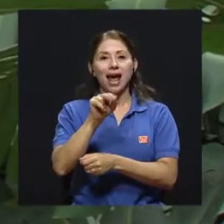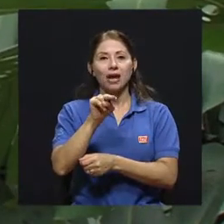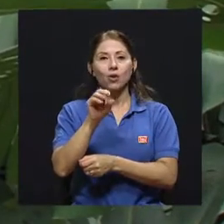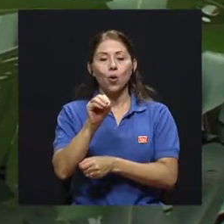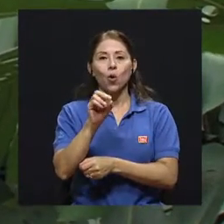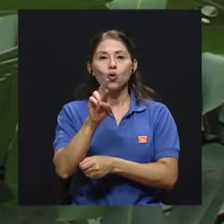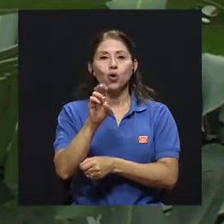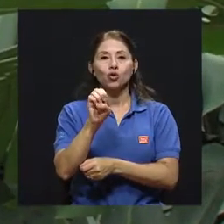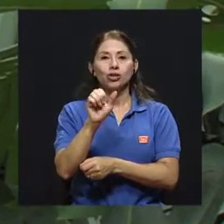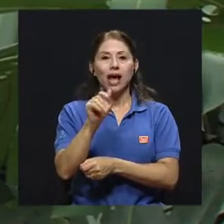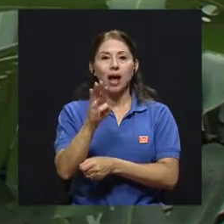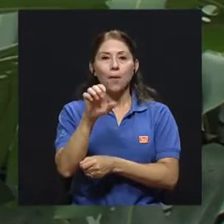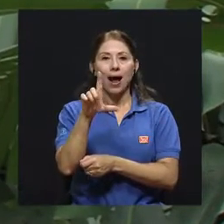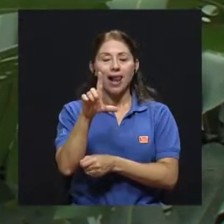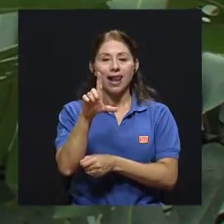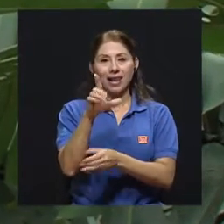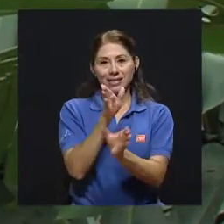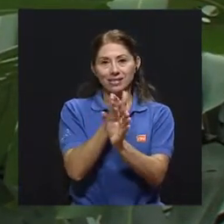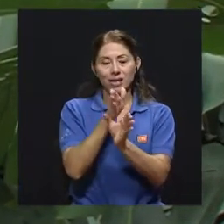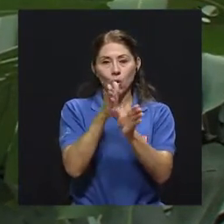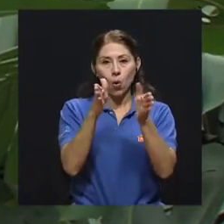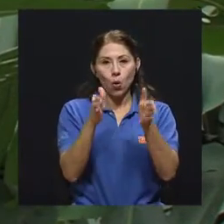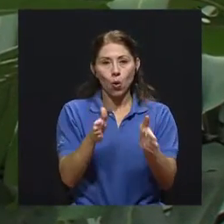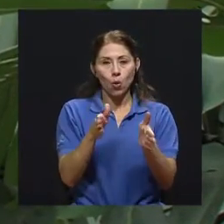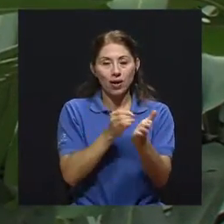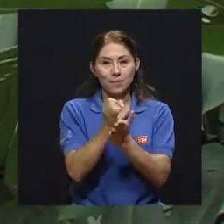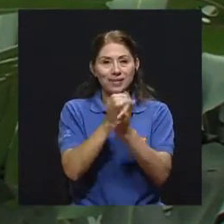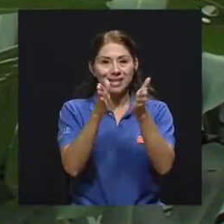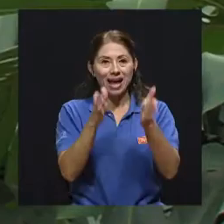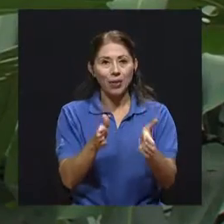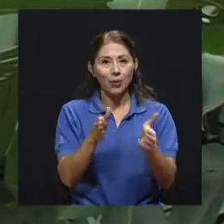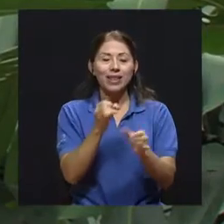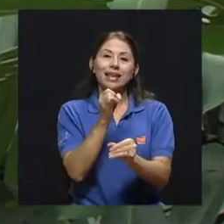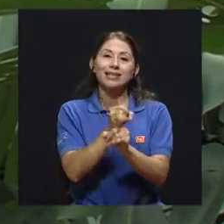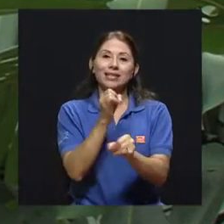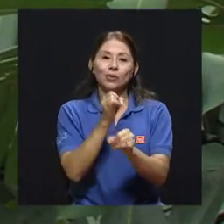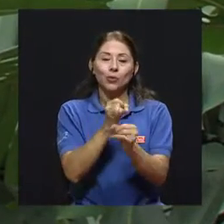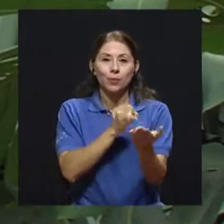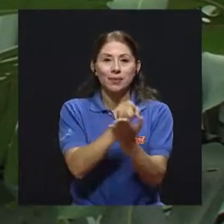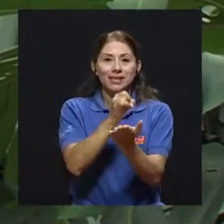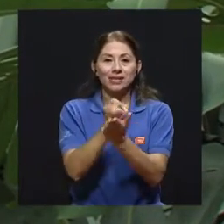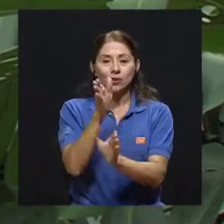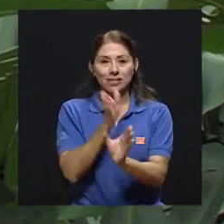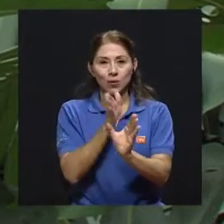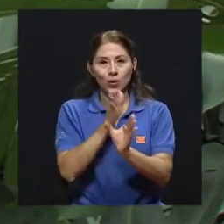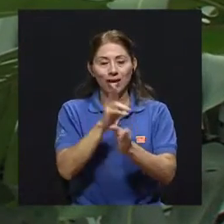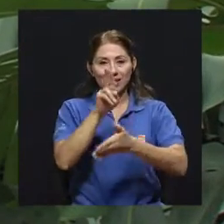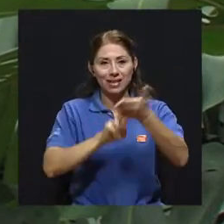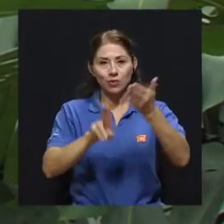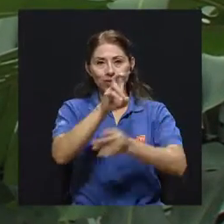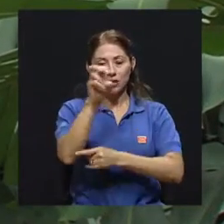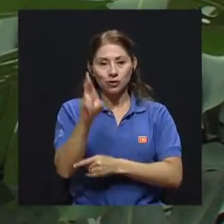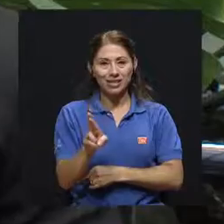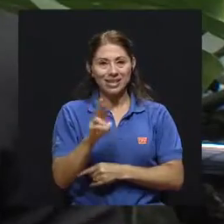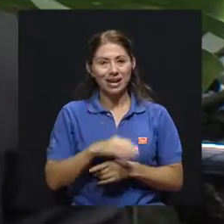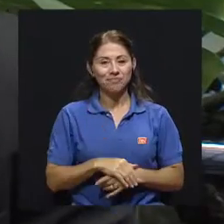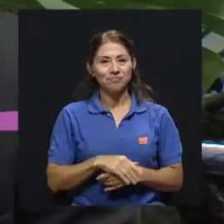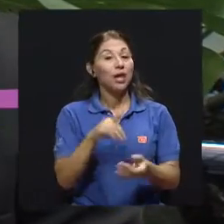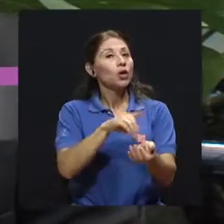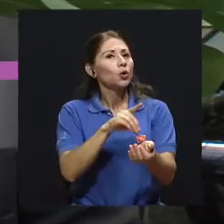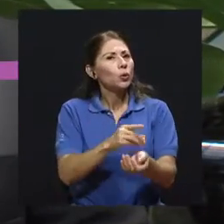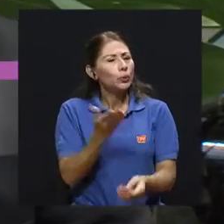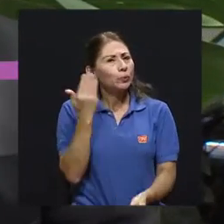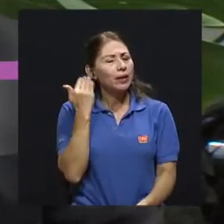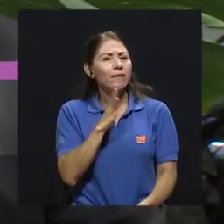Rosabal, quien es psicólogo e investigador del Instituto de Investigaciones Psicológicas de la Universidad de Costa Rica. Doctor,